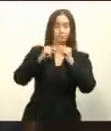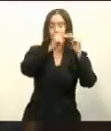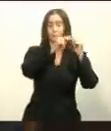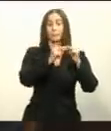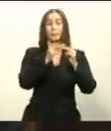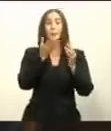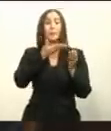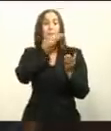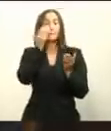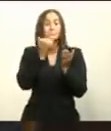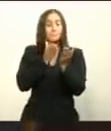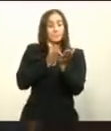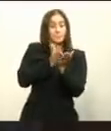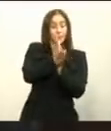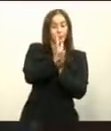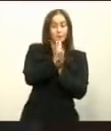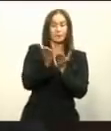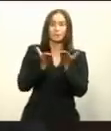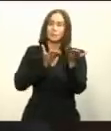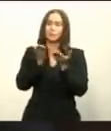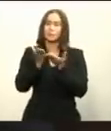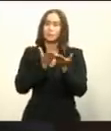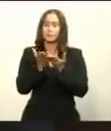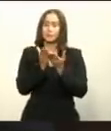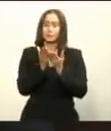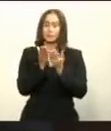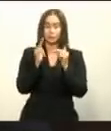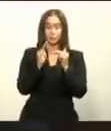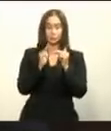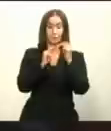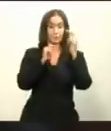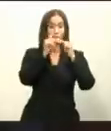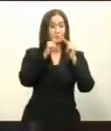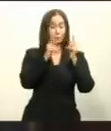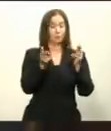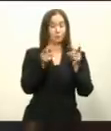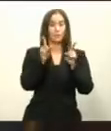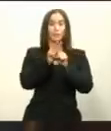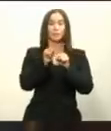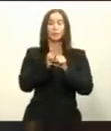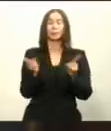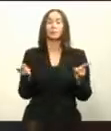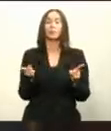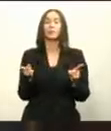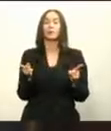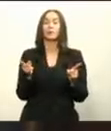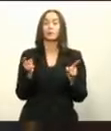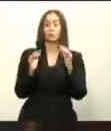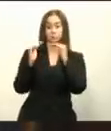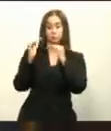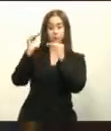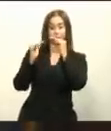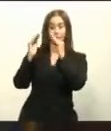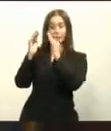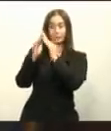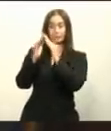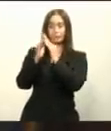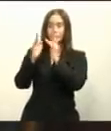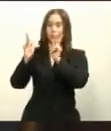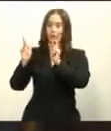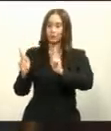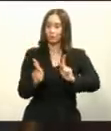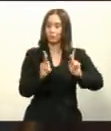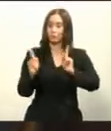mejor acceso a los servicios básicos e infraestructuras de interés, así como la construcción de viviendas ordenadas